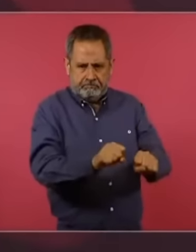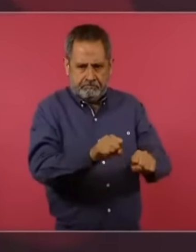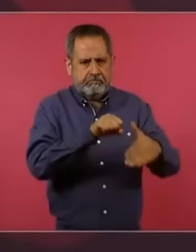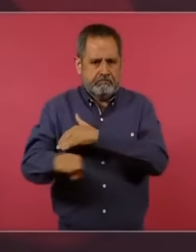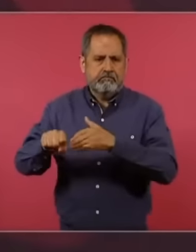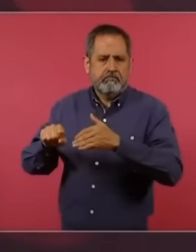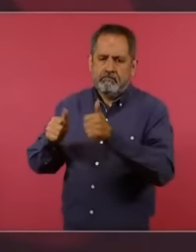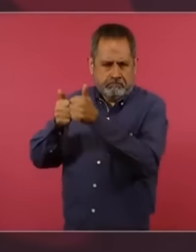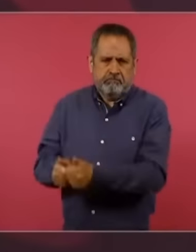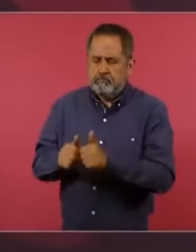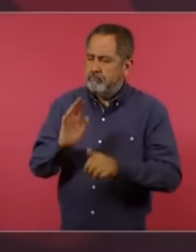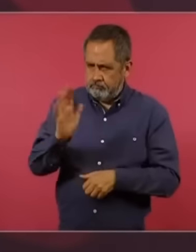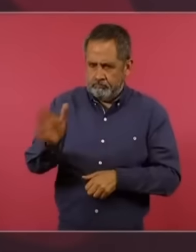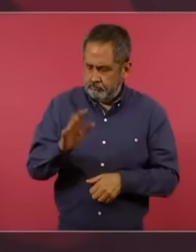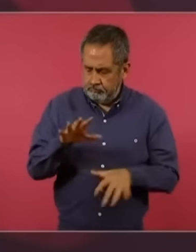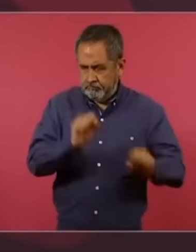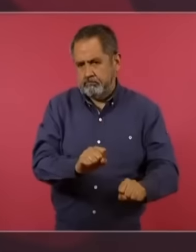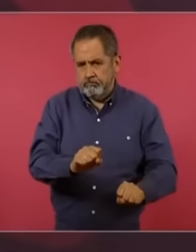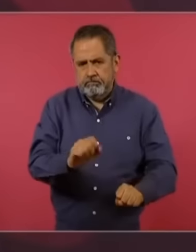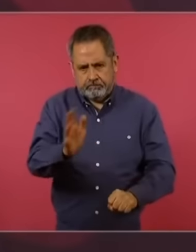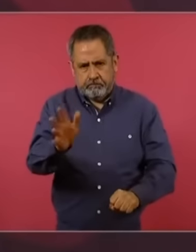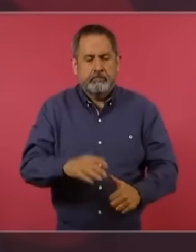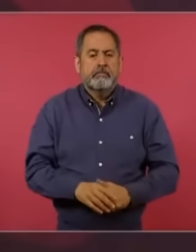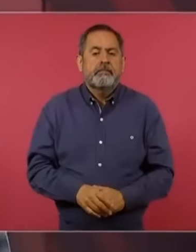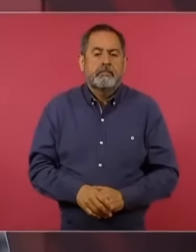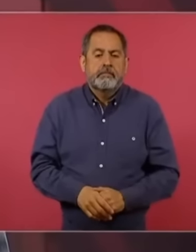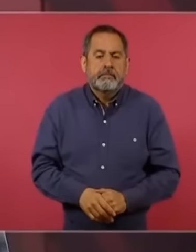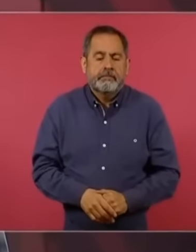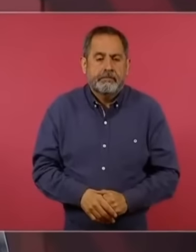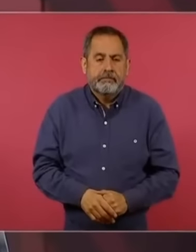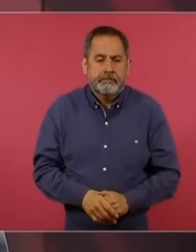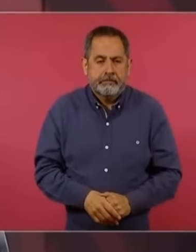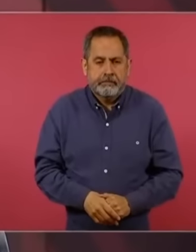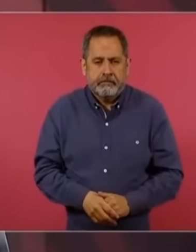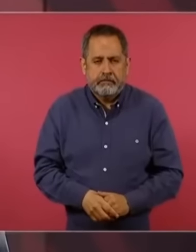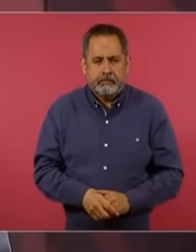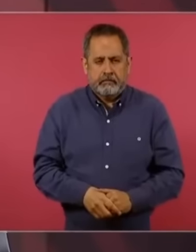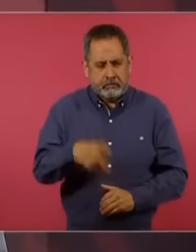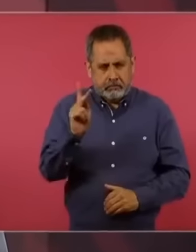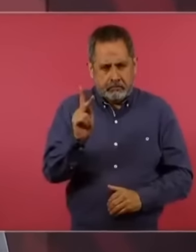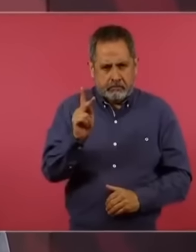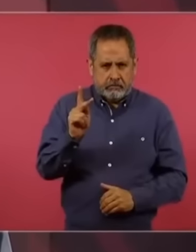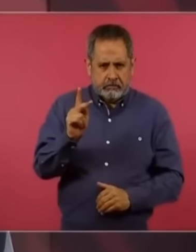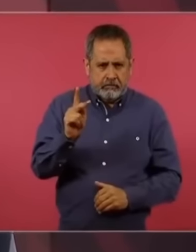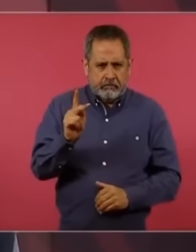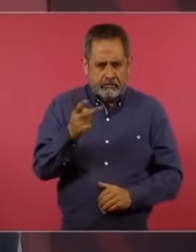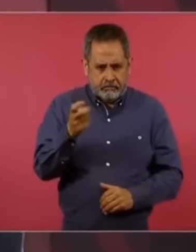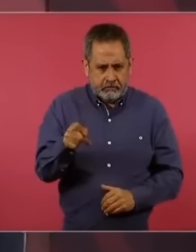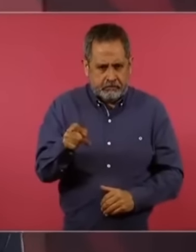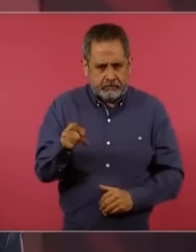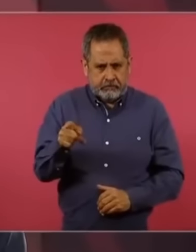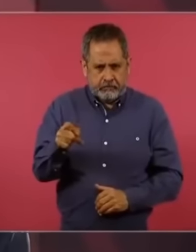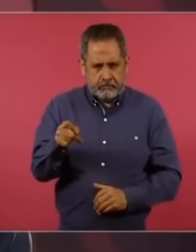pero esto